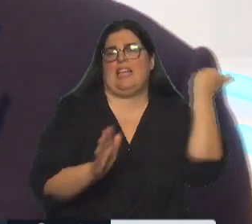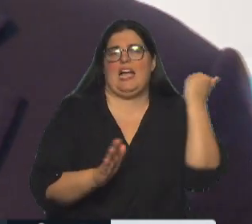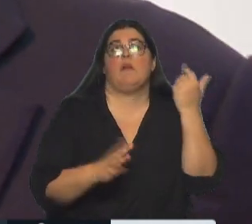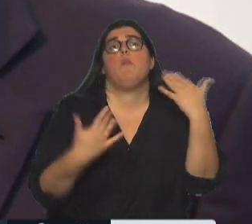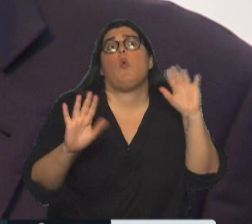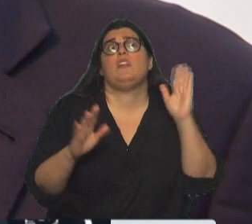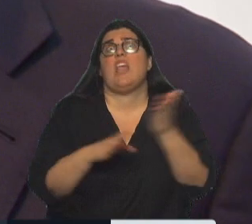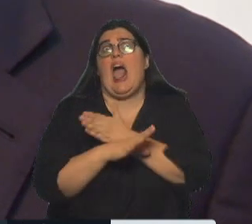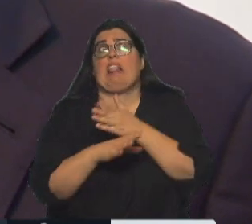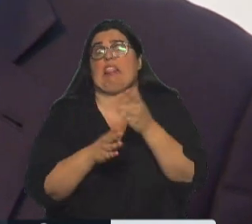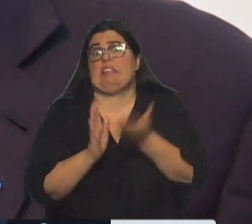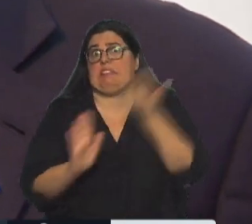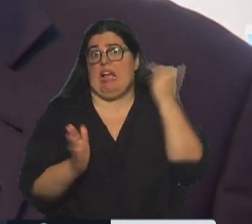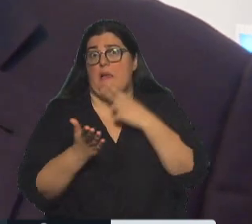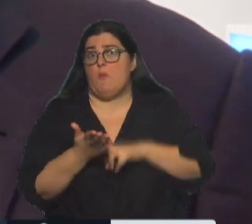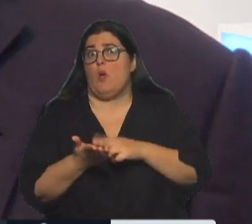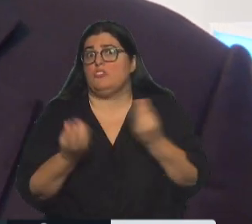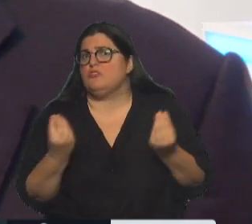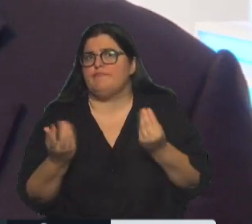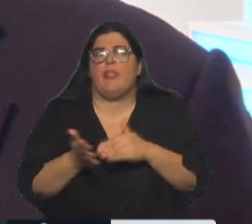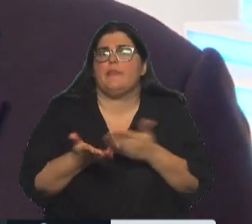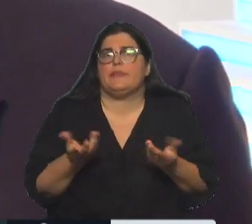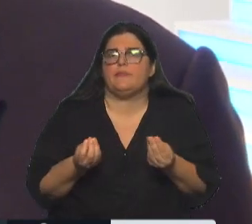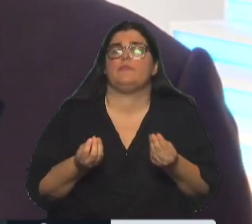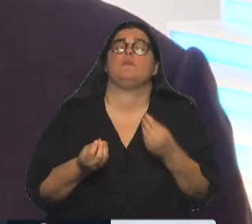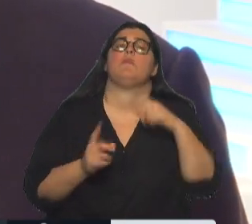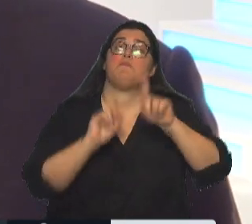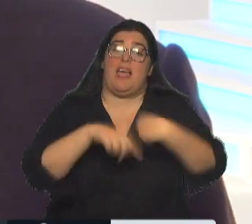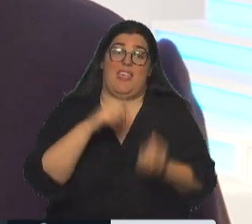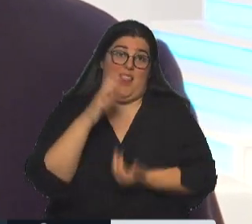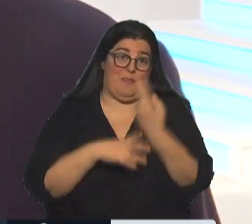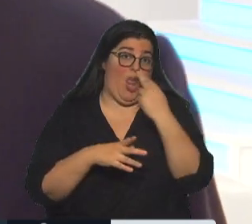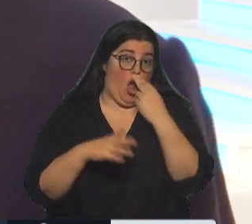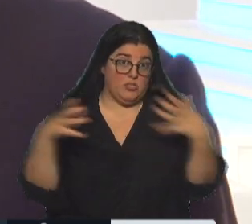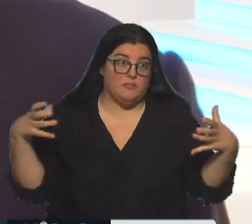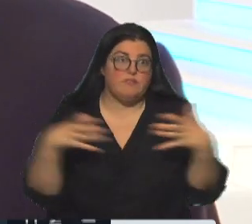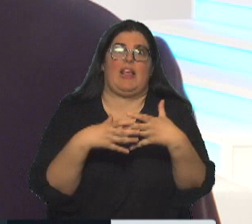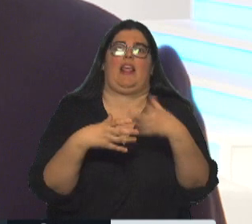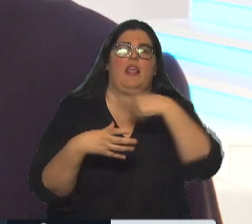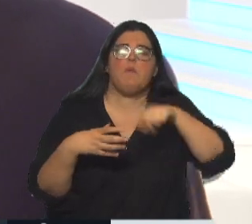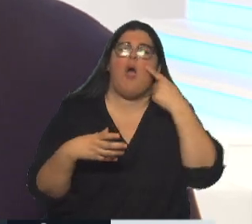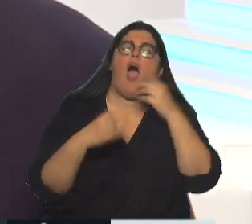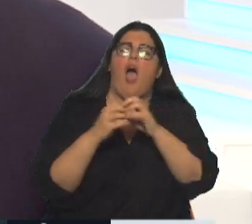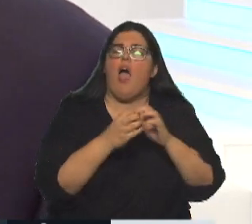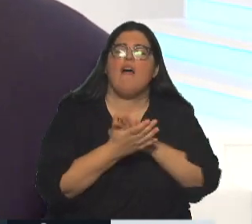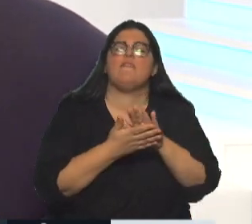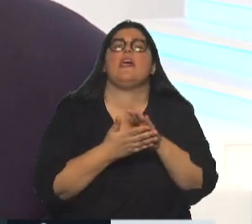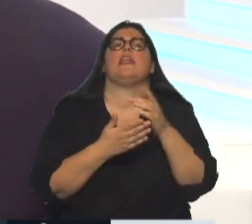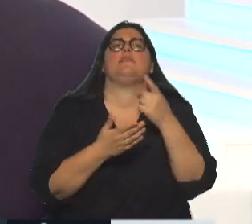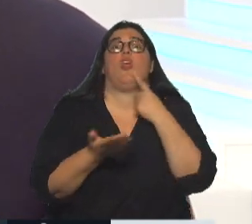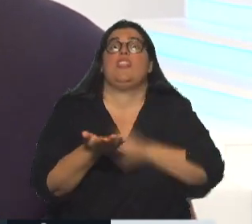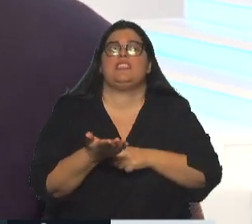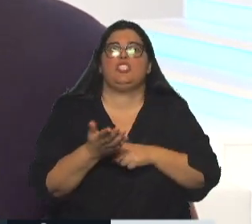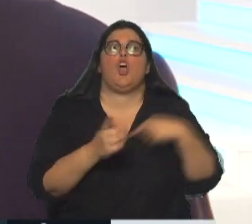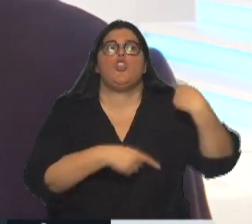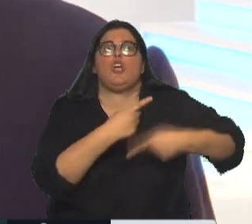Bueno, mañana a las 11 de la mañana voy a juntar al equipo para ver las implicancias, porque ese tipo de medidas tiene